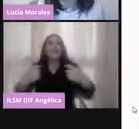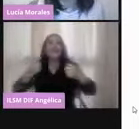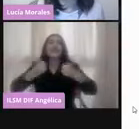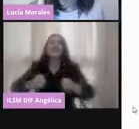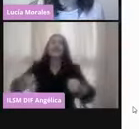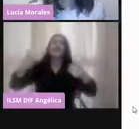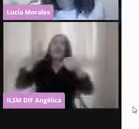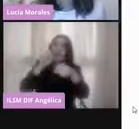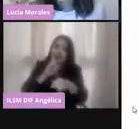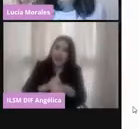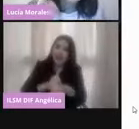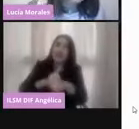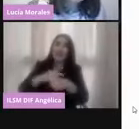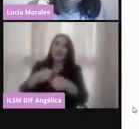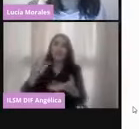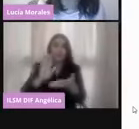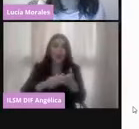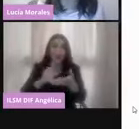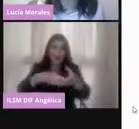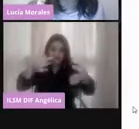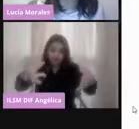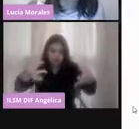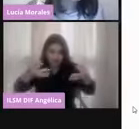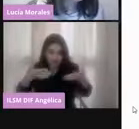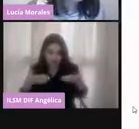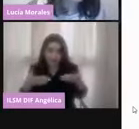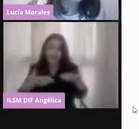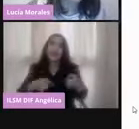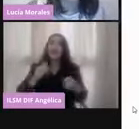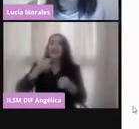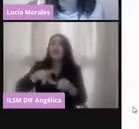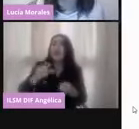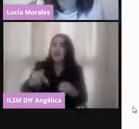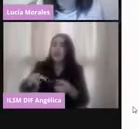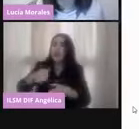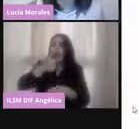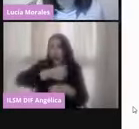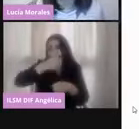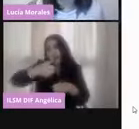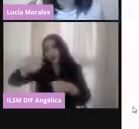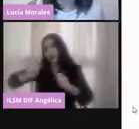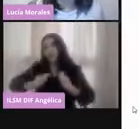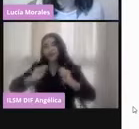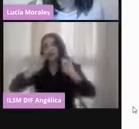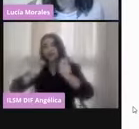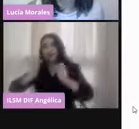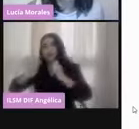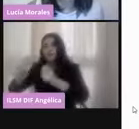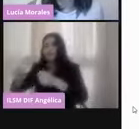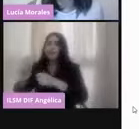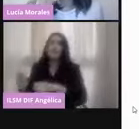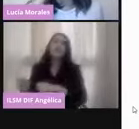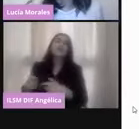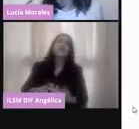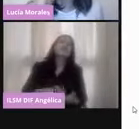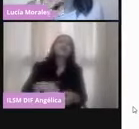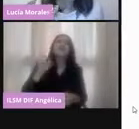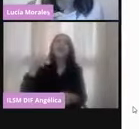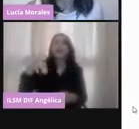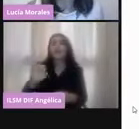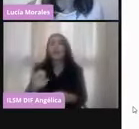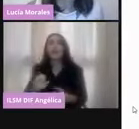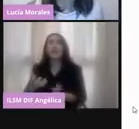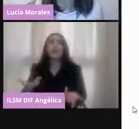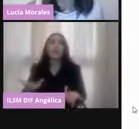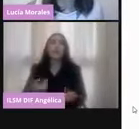documentación electoral, quienes se van a encargar de llevarnos el paquete electoral a cada uno de los consejos distritales del INE. Entonces,